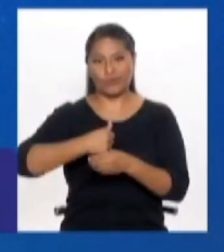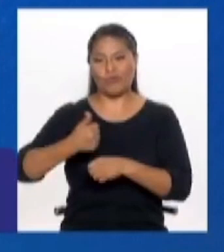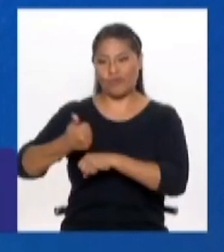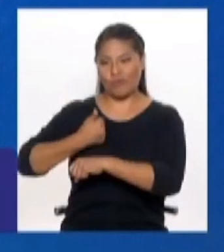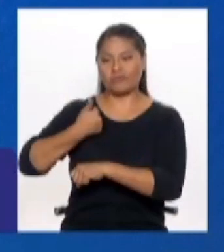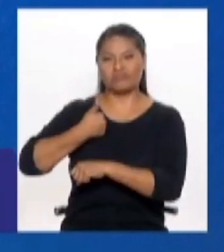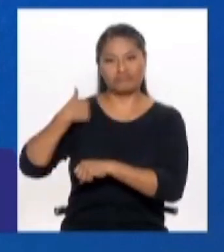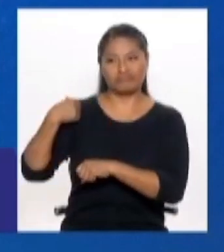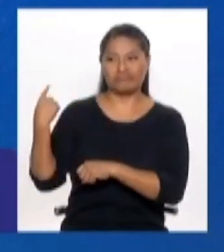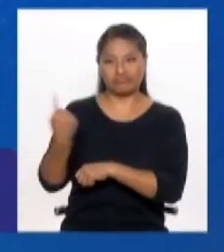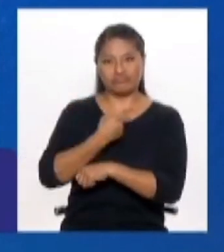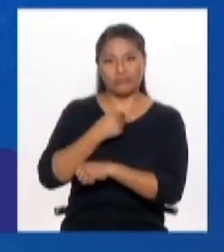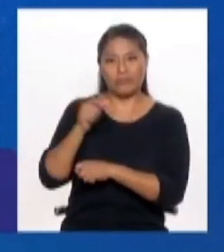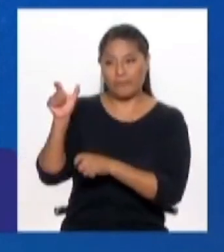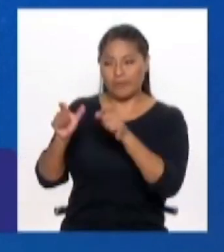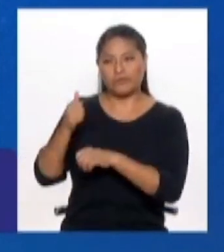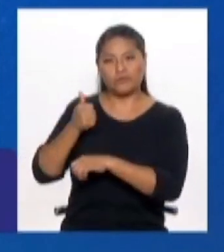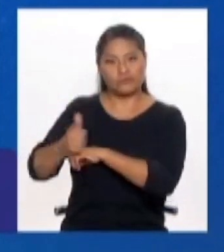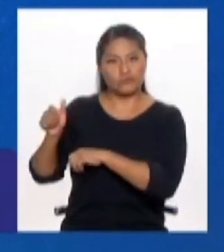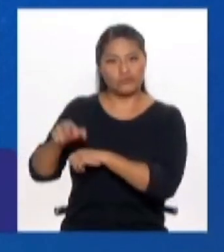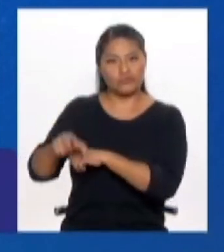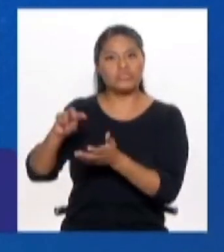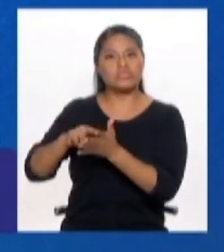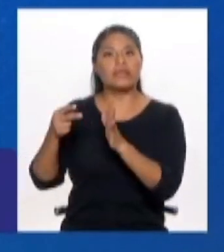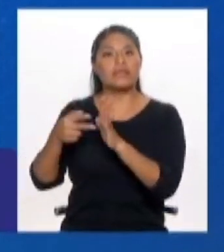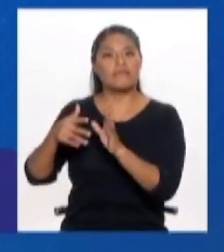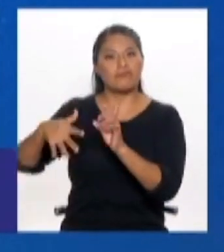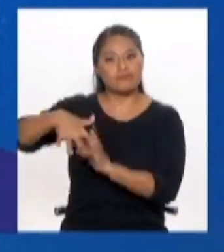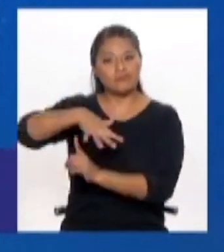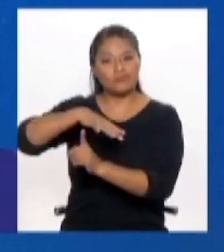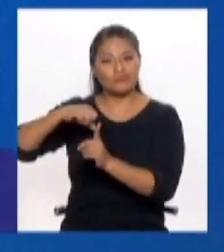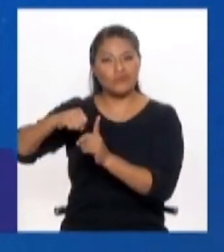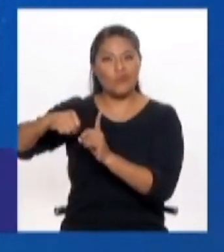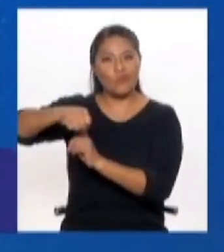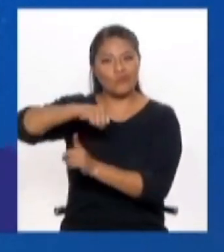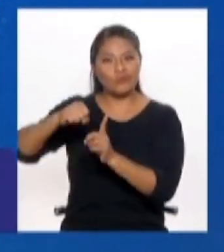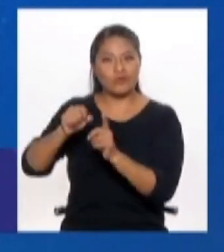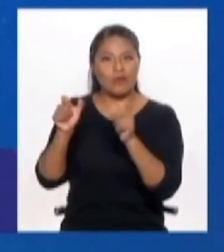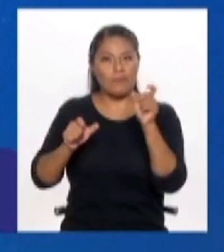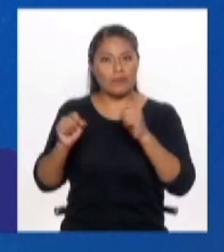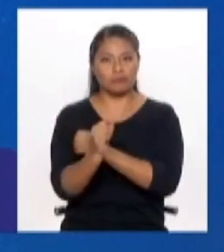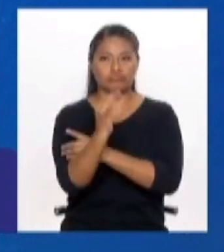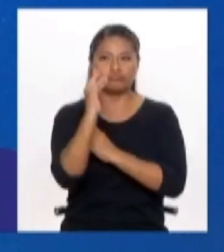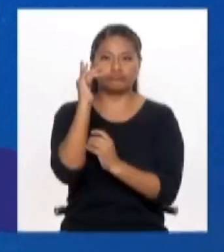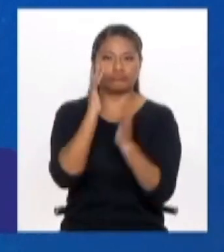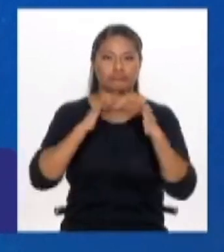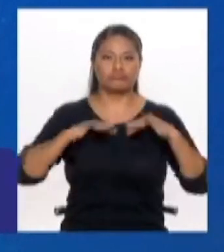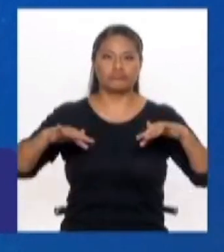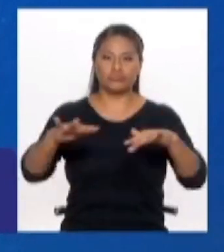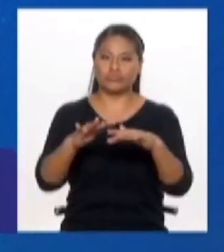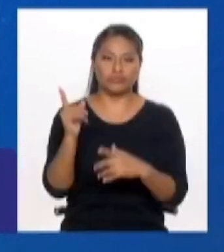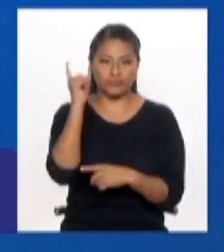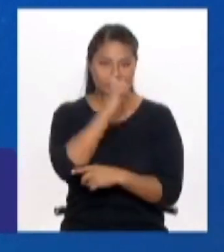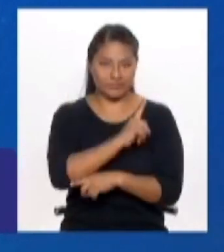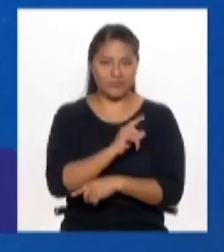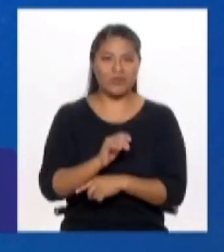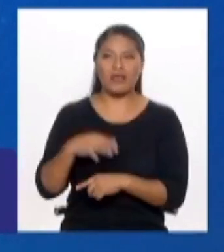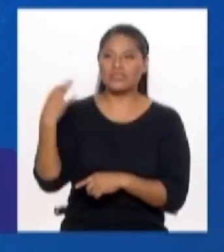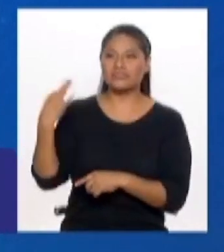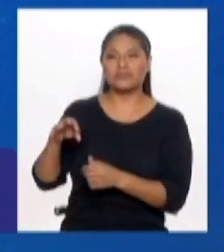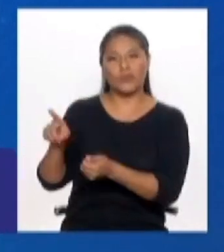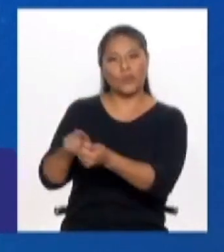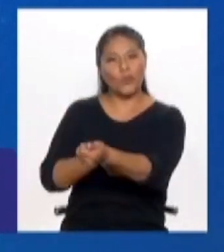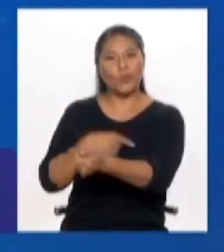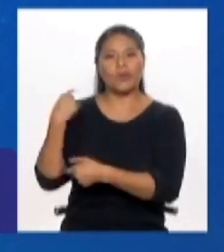creo que también la propia sociedad ha perdido el sentido de lo que es el espacio público. No estamos muy acostumbrados